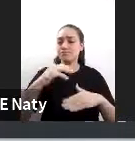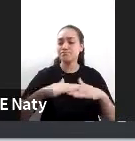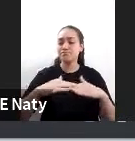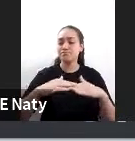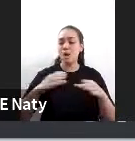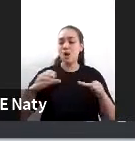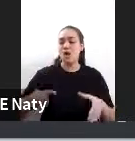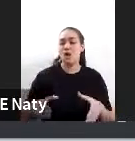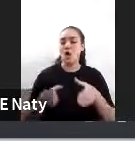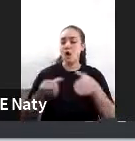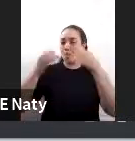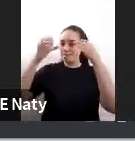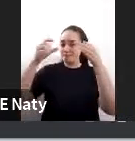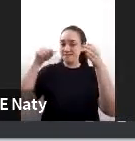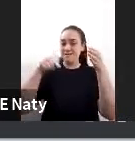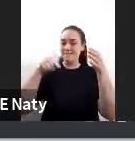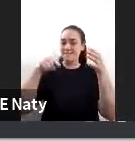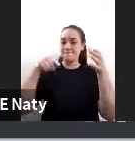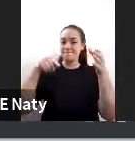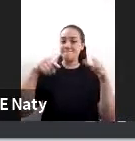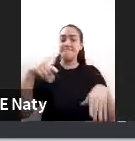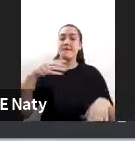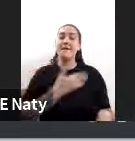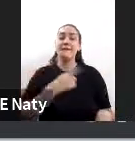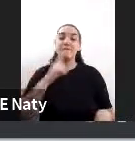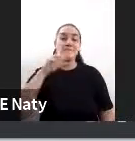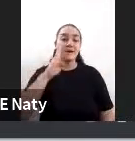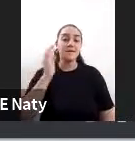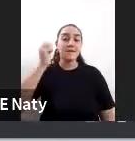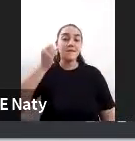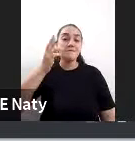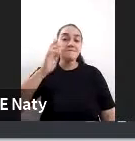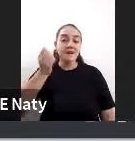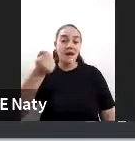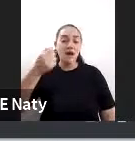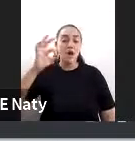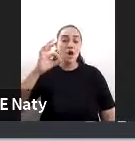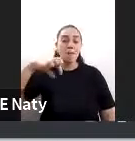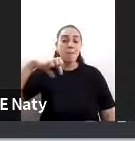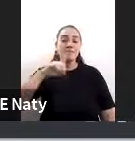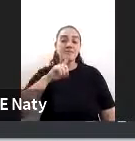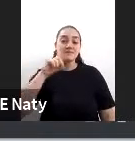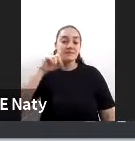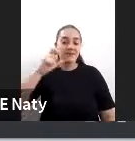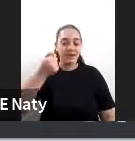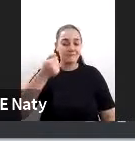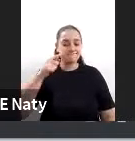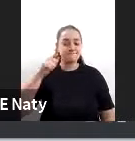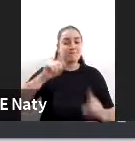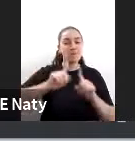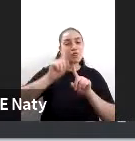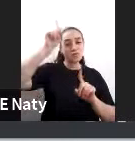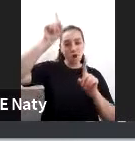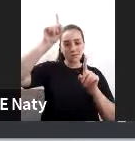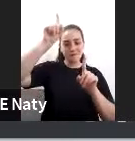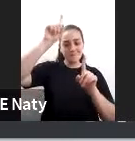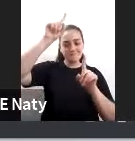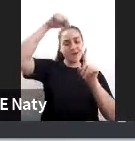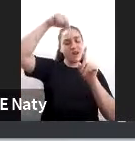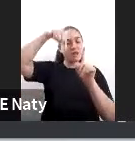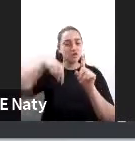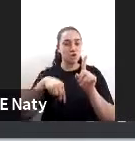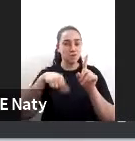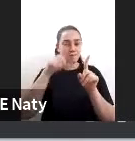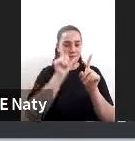de fibra óptica que atravesara nuestro país de norte a sur ahora cuando se empieza a construir o a diseñar